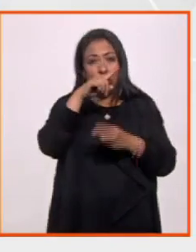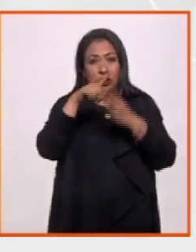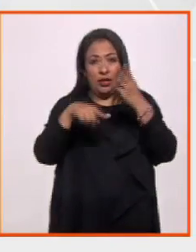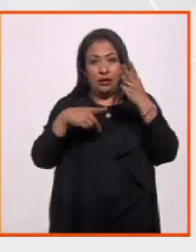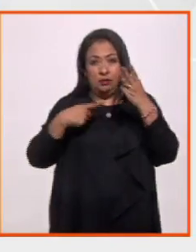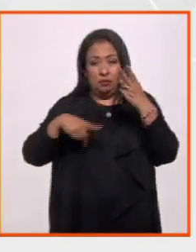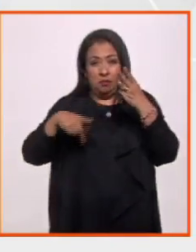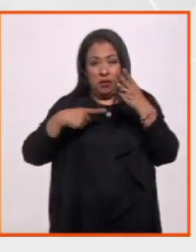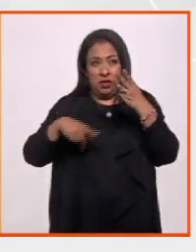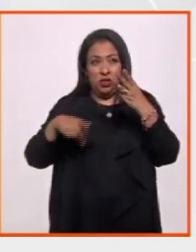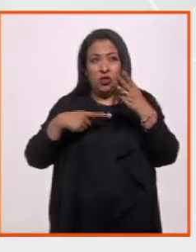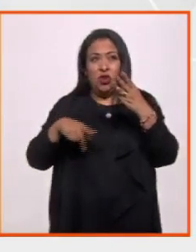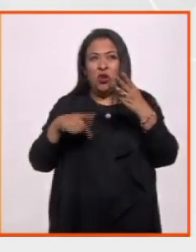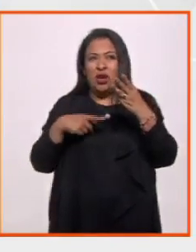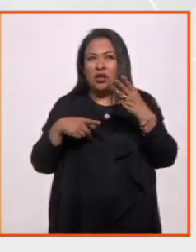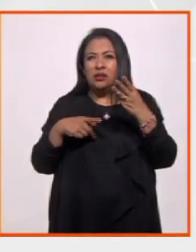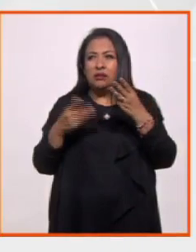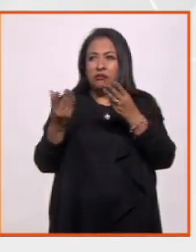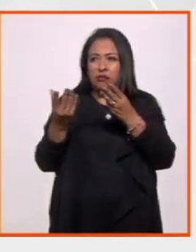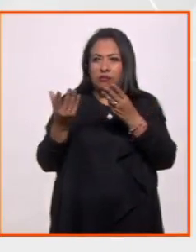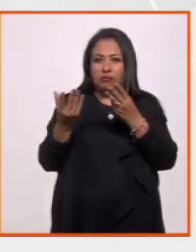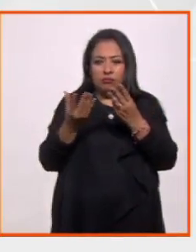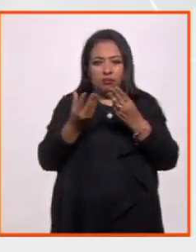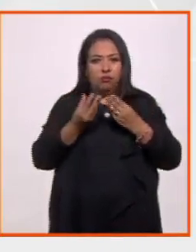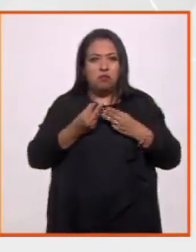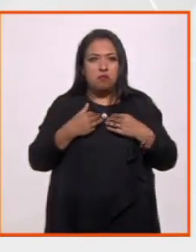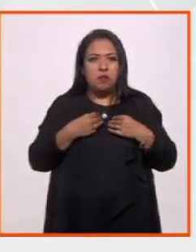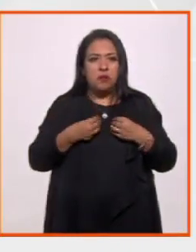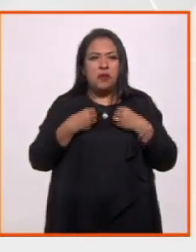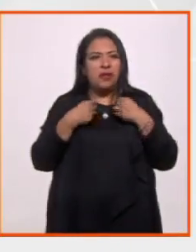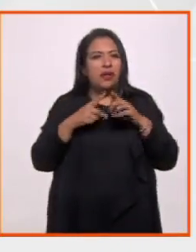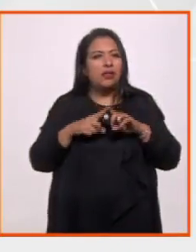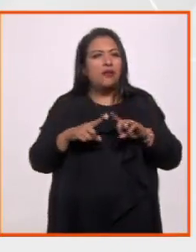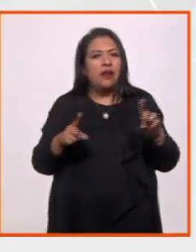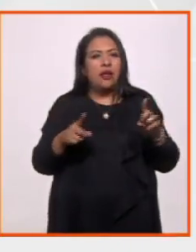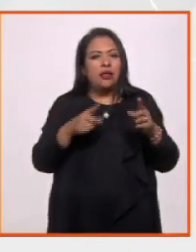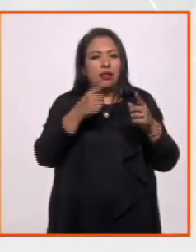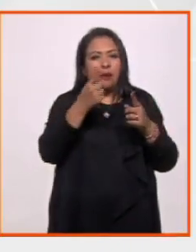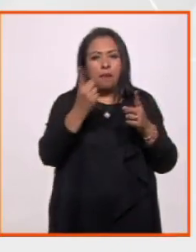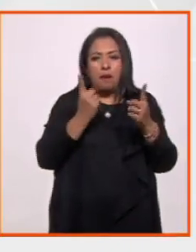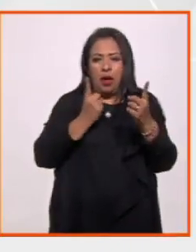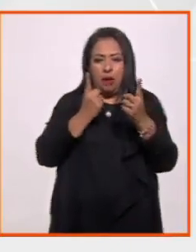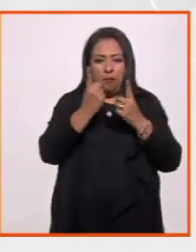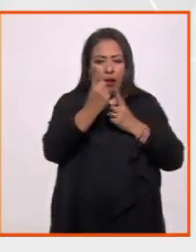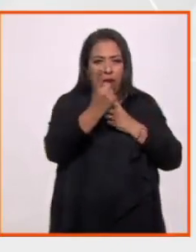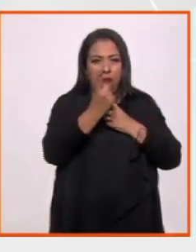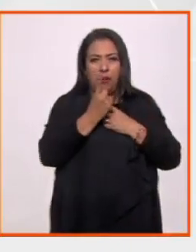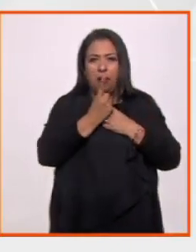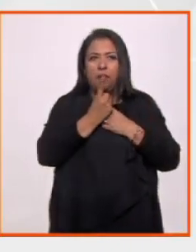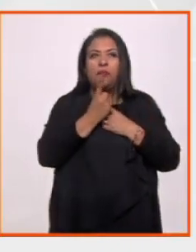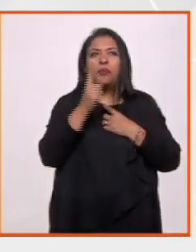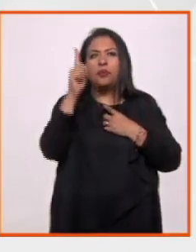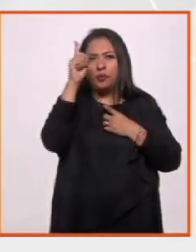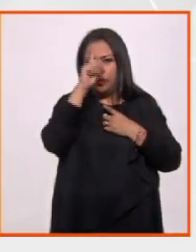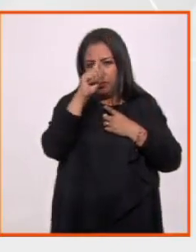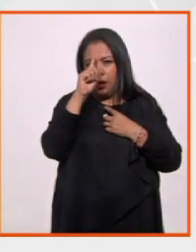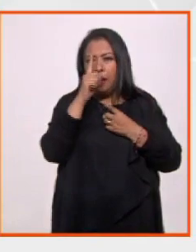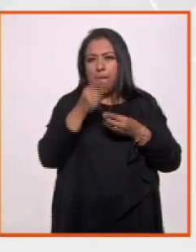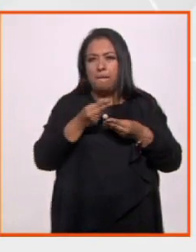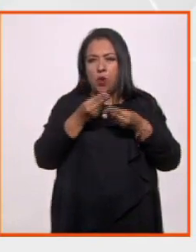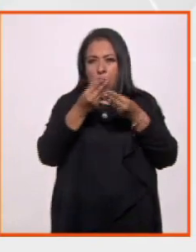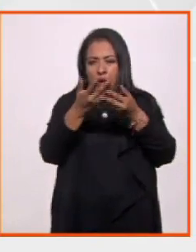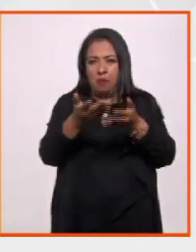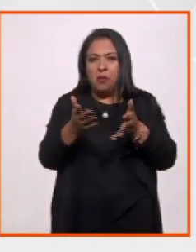personajes, tres personas llegaron a mi vida de una manera muy diferente. Cada quien llegó a mi vida y nos recomendaron sus poemas.